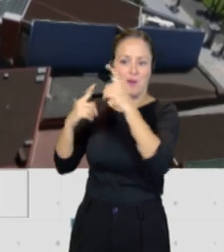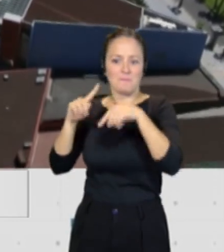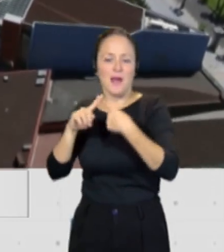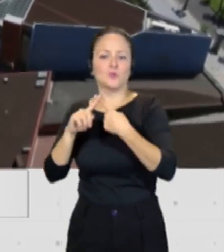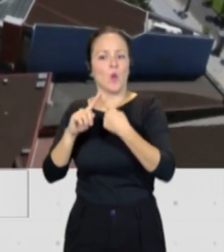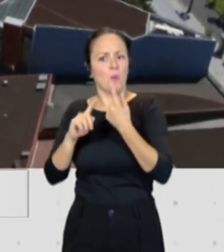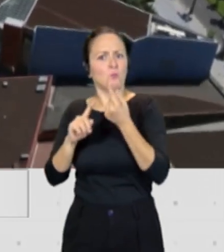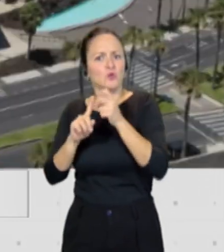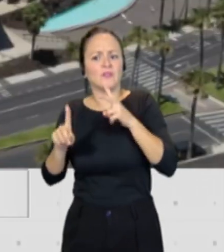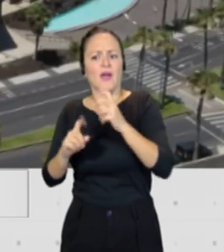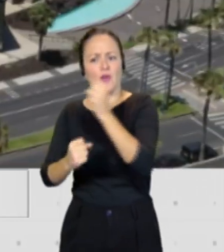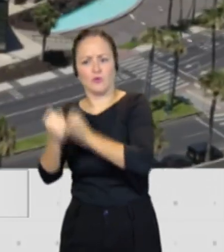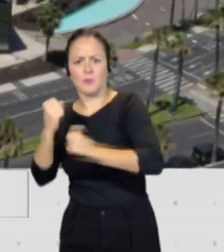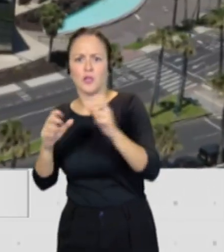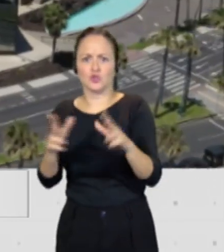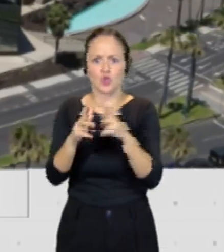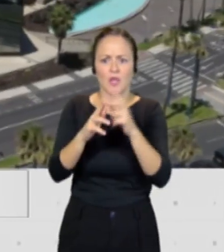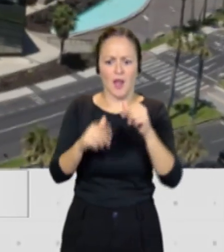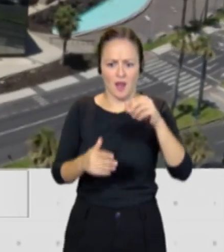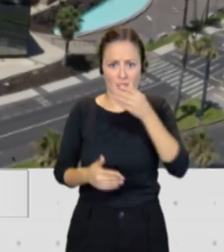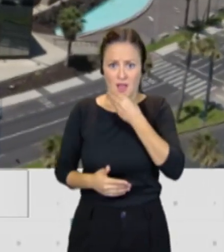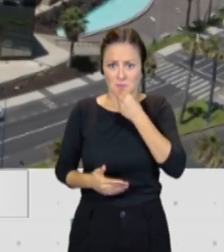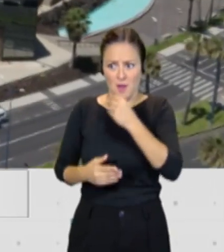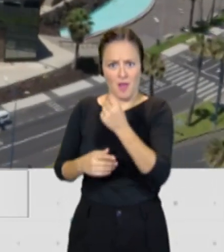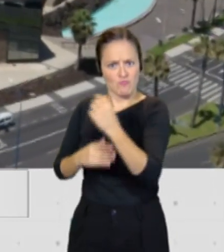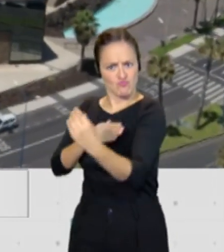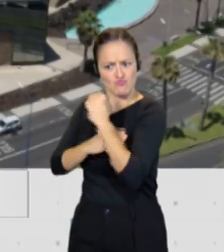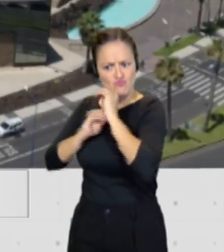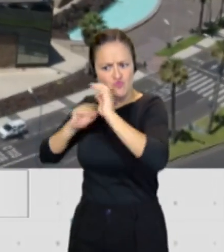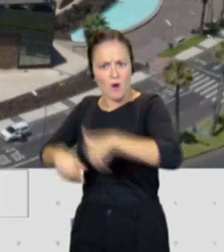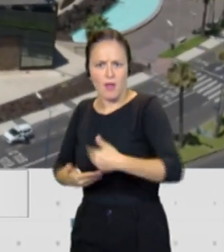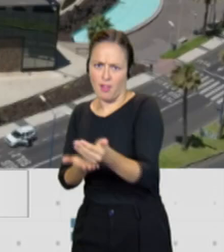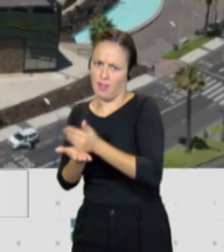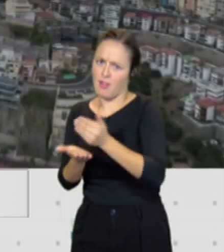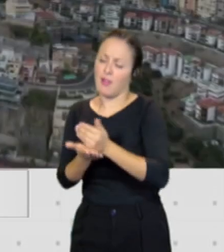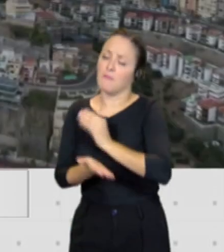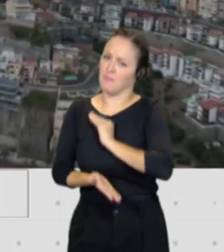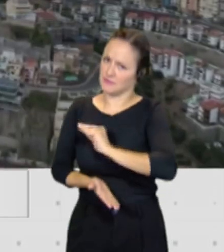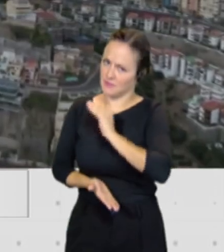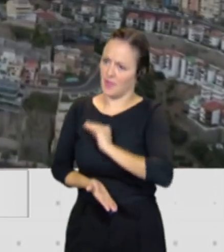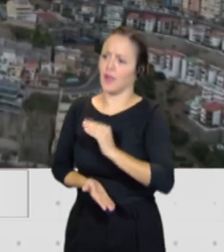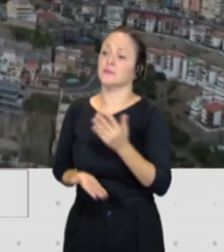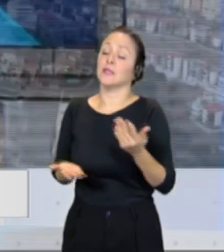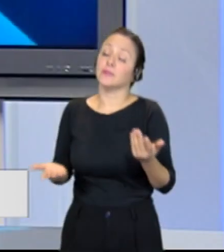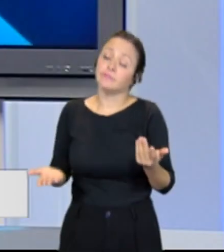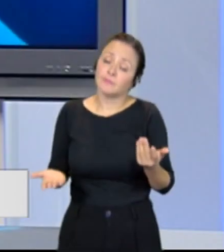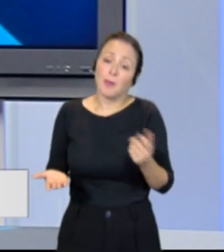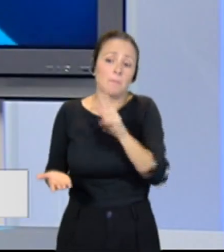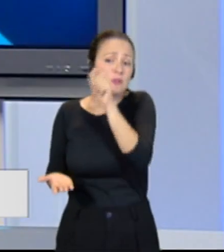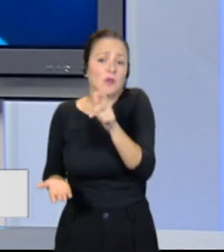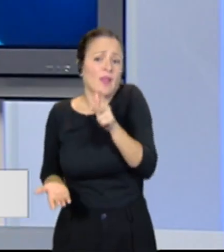social a la ciudad de las Palmas de Gran Canaria muy importante. Es verdad que, bueno, hay personas con todo su derecho